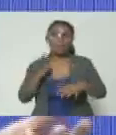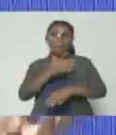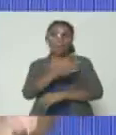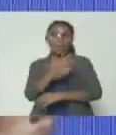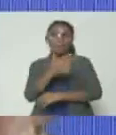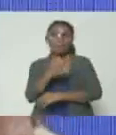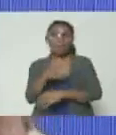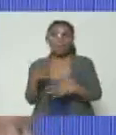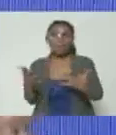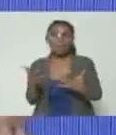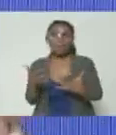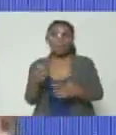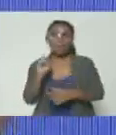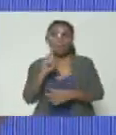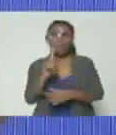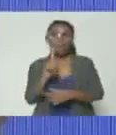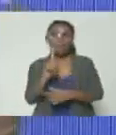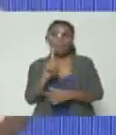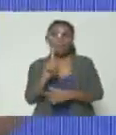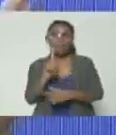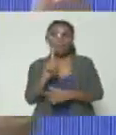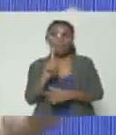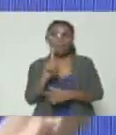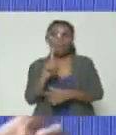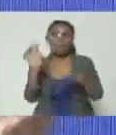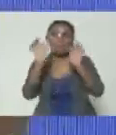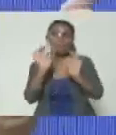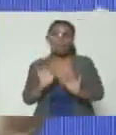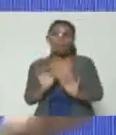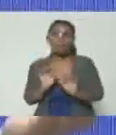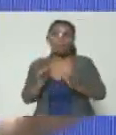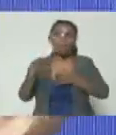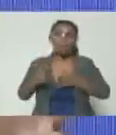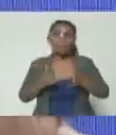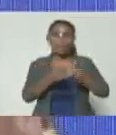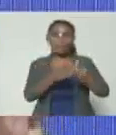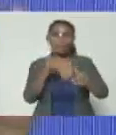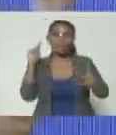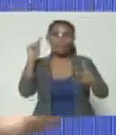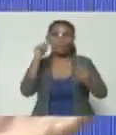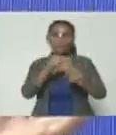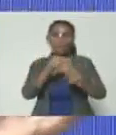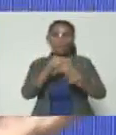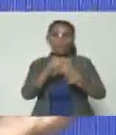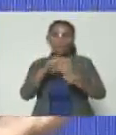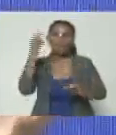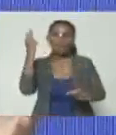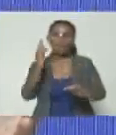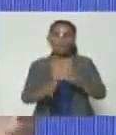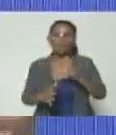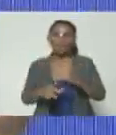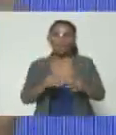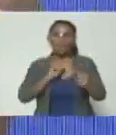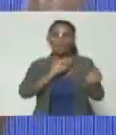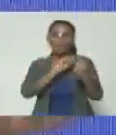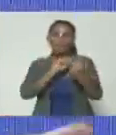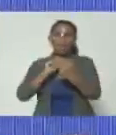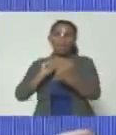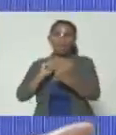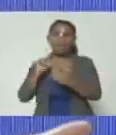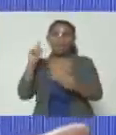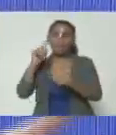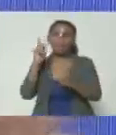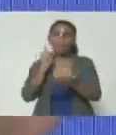ser una una forma de encaminarse hacia una suerte de diálogo y hacia la